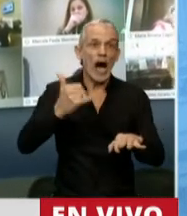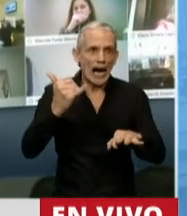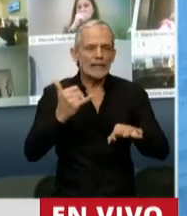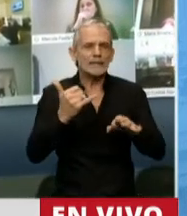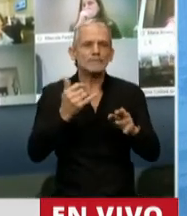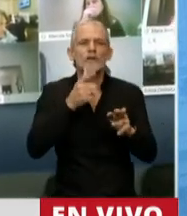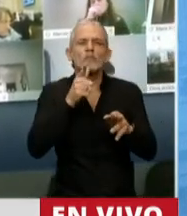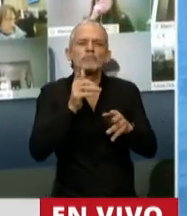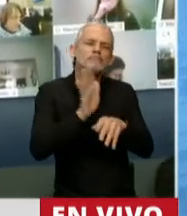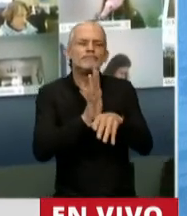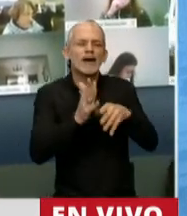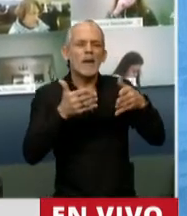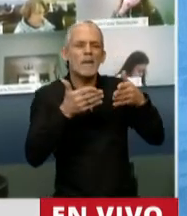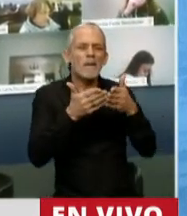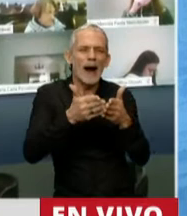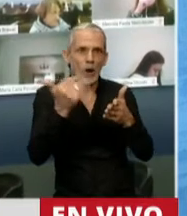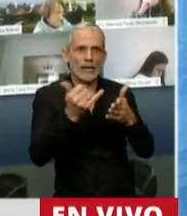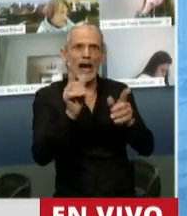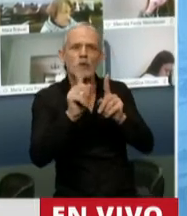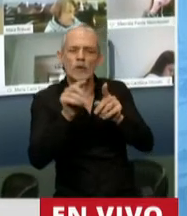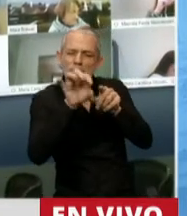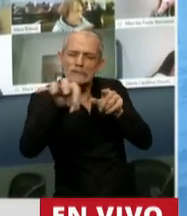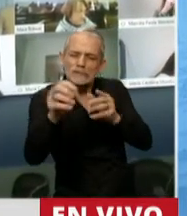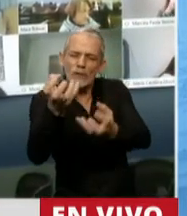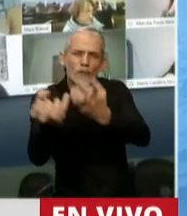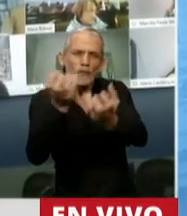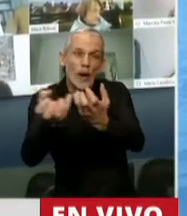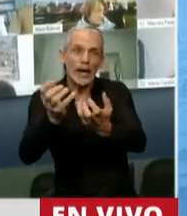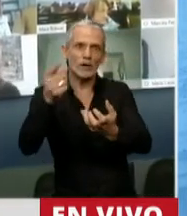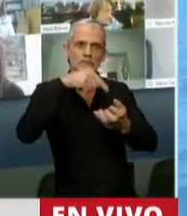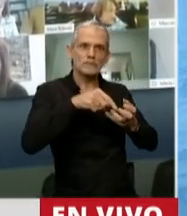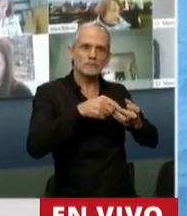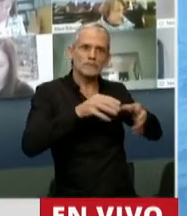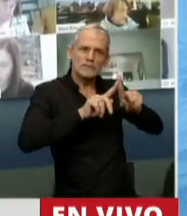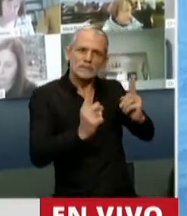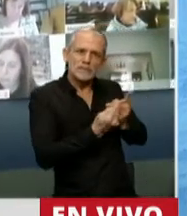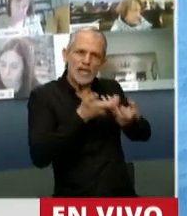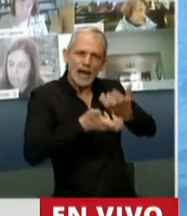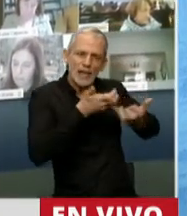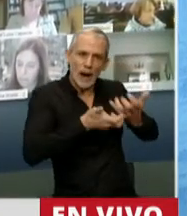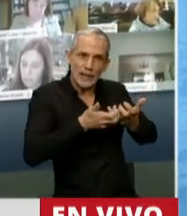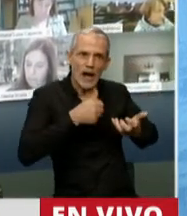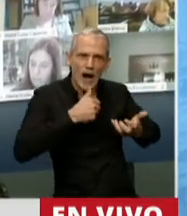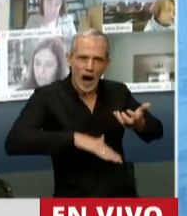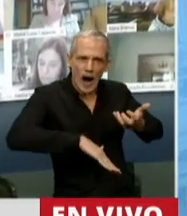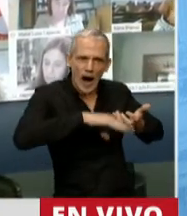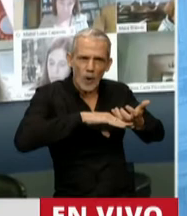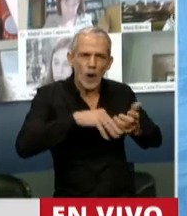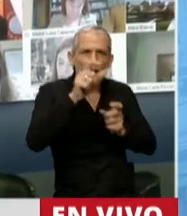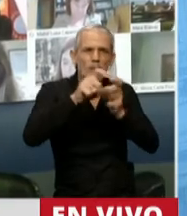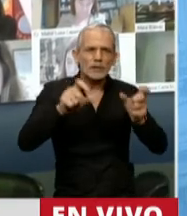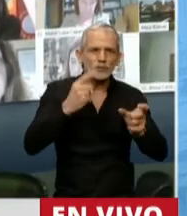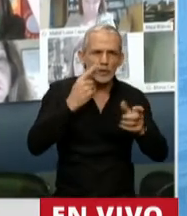Tiene diferentes cubiertas con focos de incendio, vías de agua en la sala de máquinas. Y la tripulación y los pasajeros